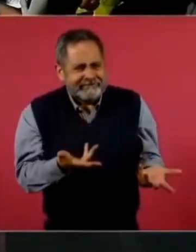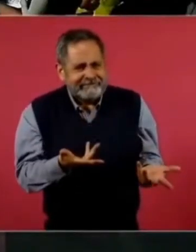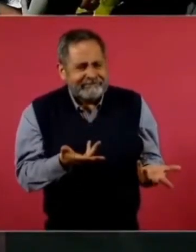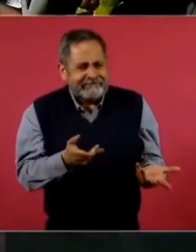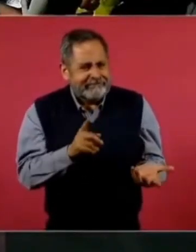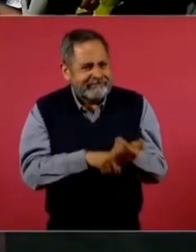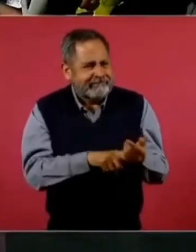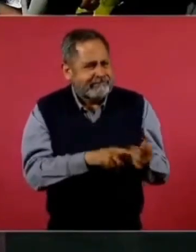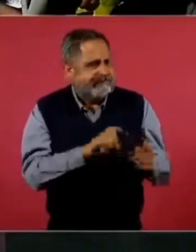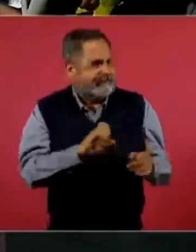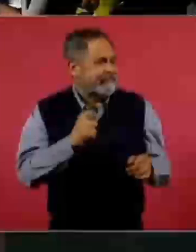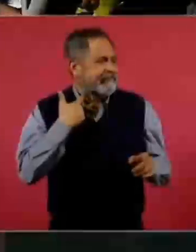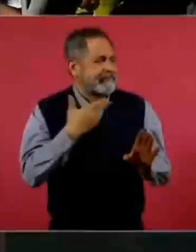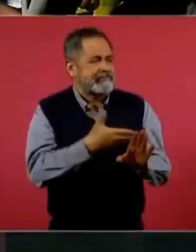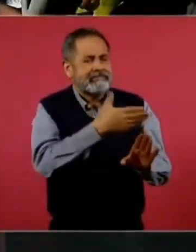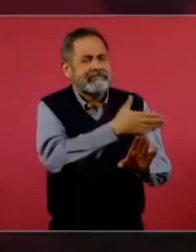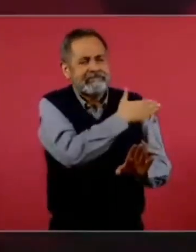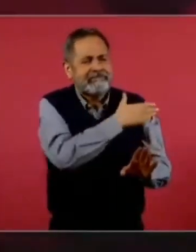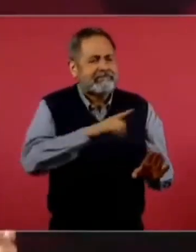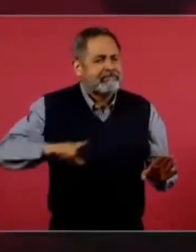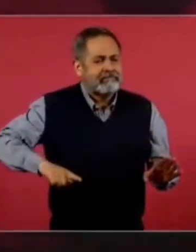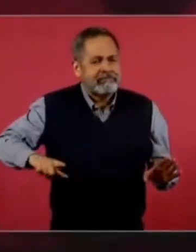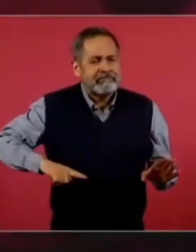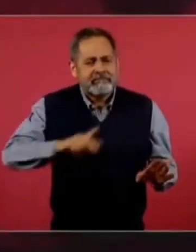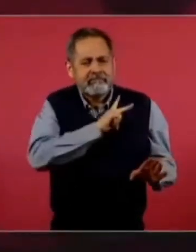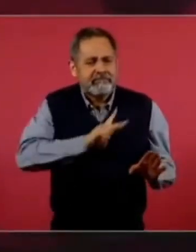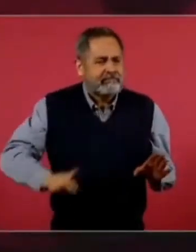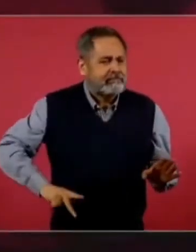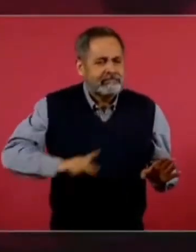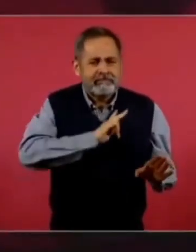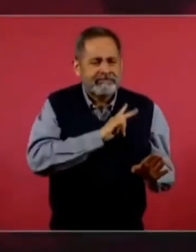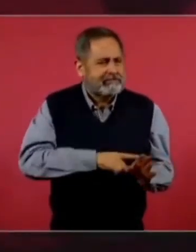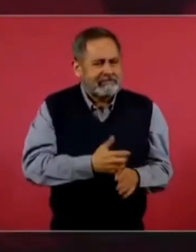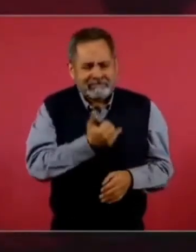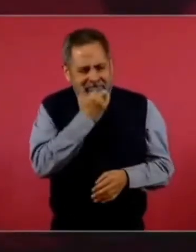lo que fue